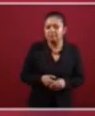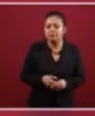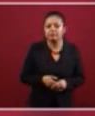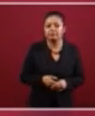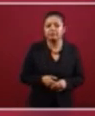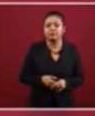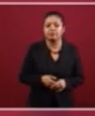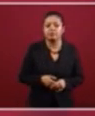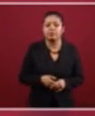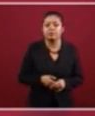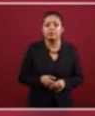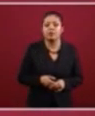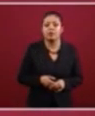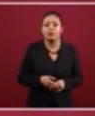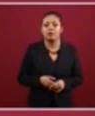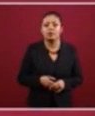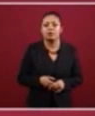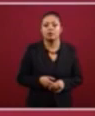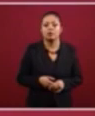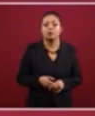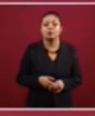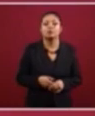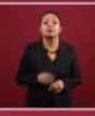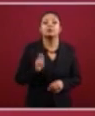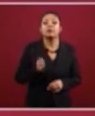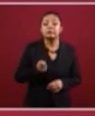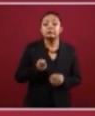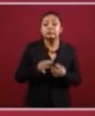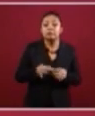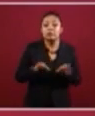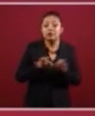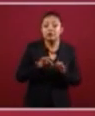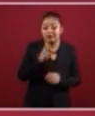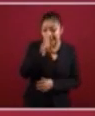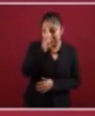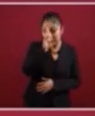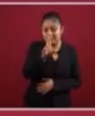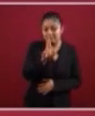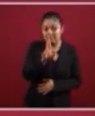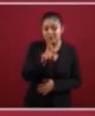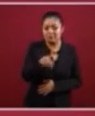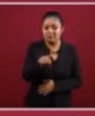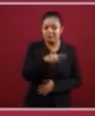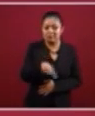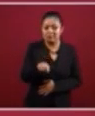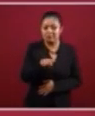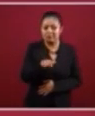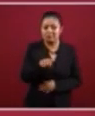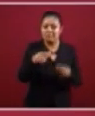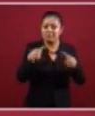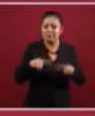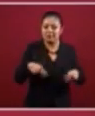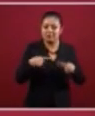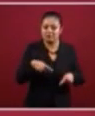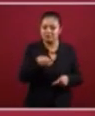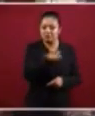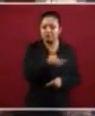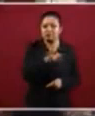¿Qué se va a respetar? La voluntad de los ciudadanos.